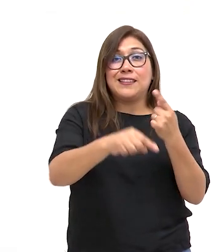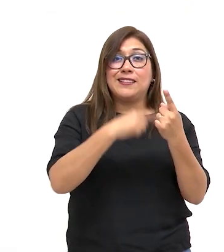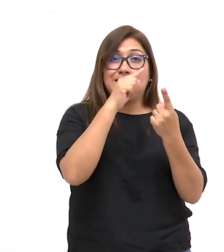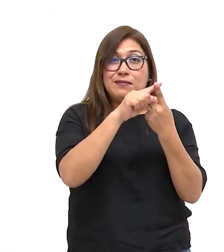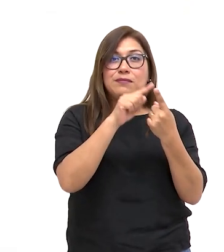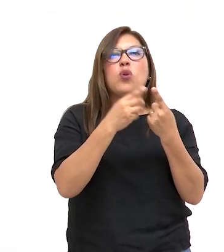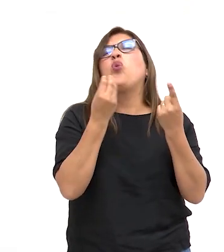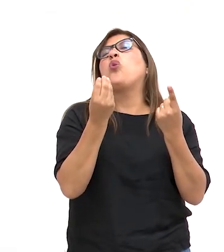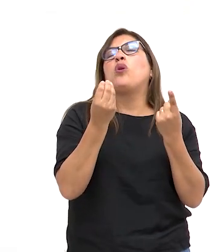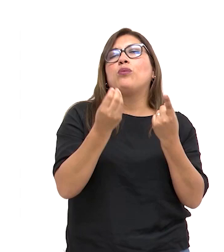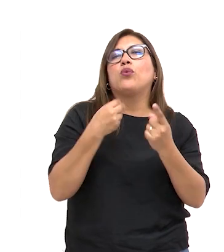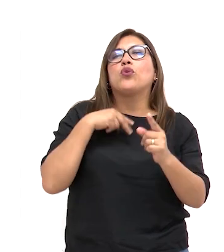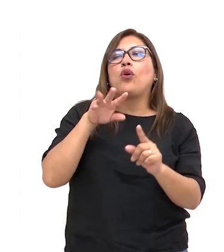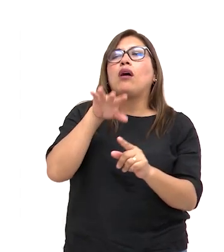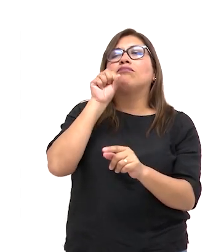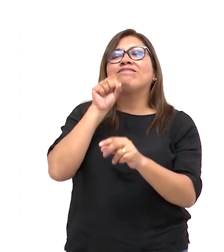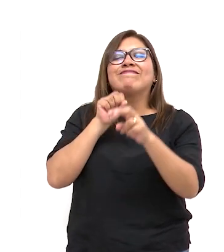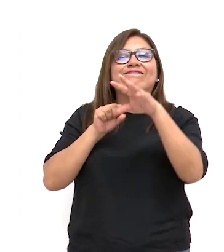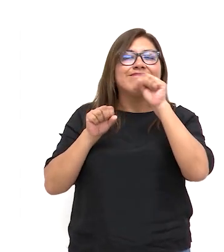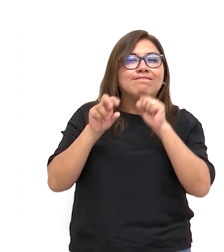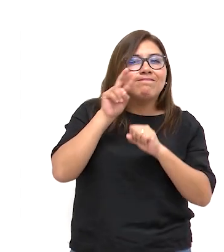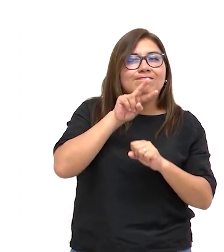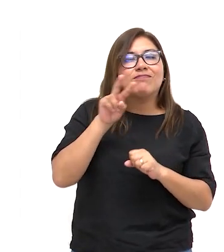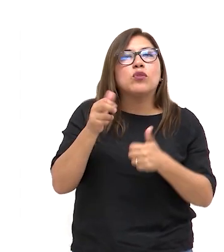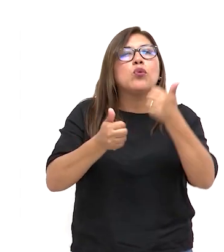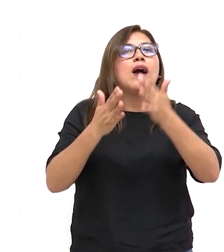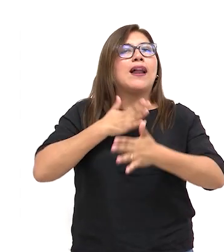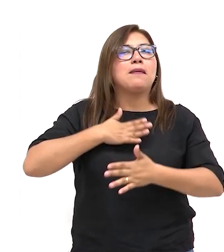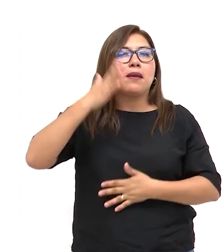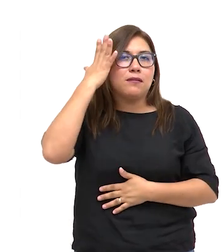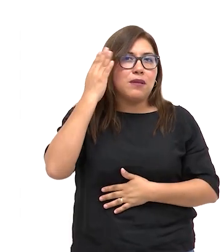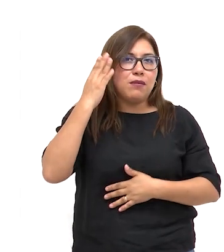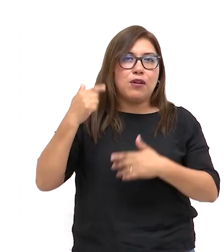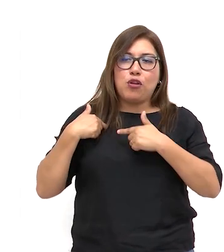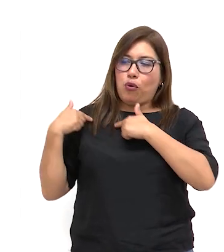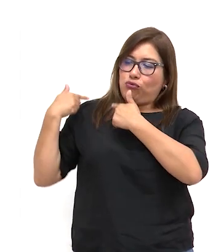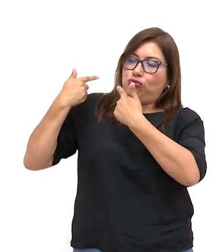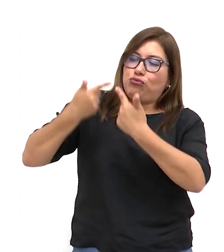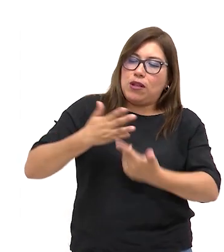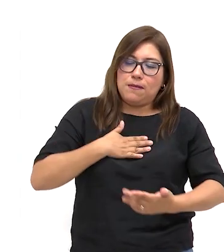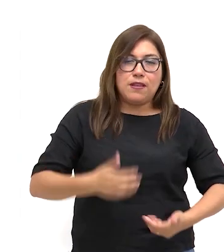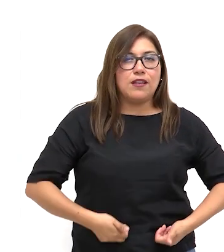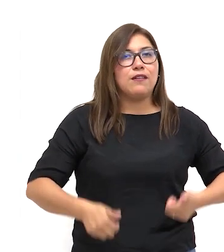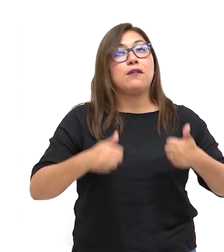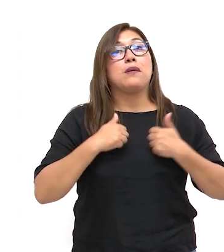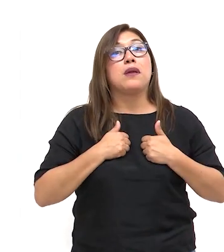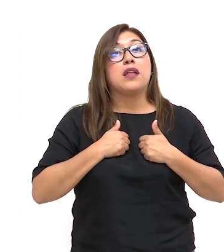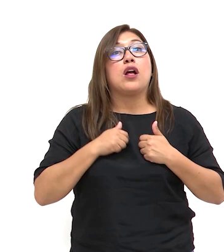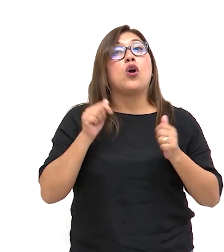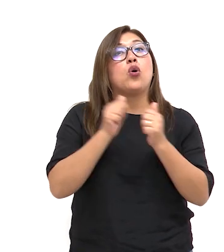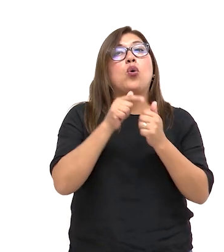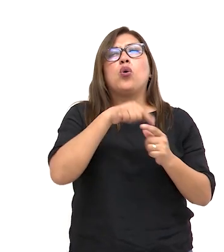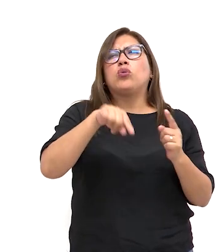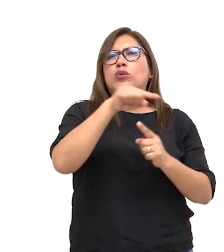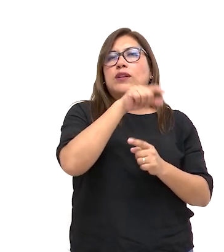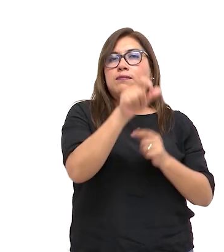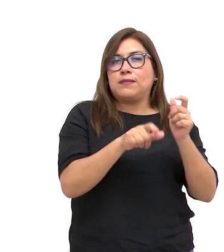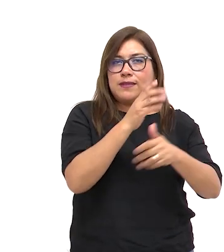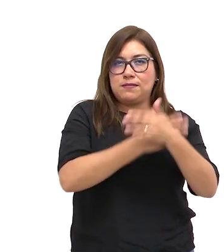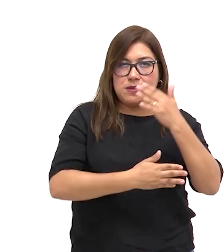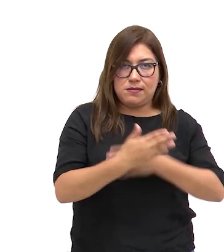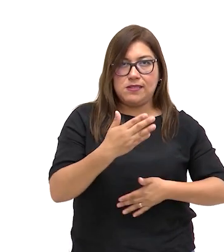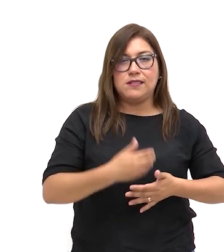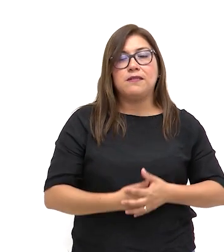El primer paso es identificar cuál ha sido tu experiencia a lo largo de tu vida con las personas con